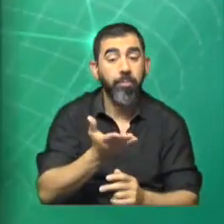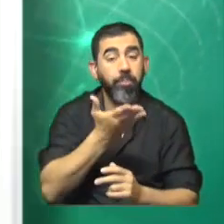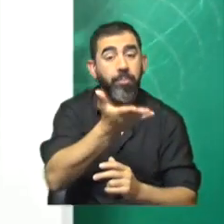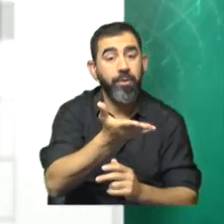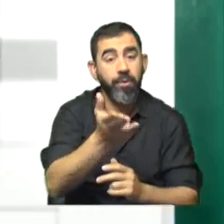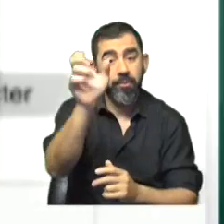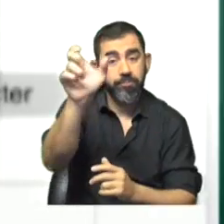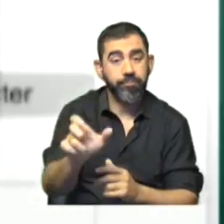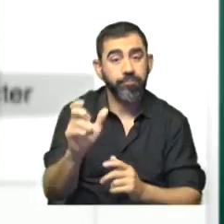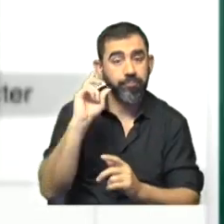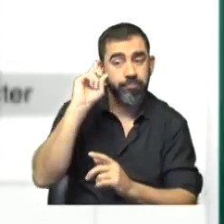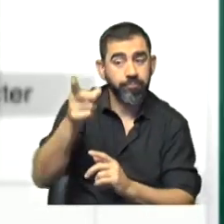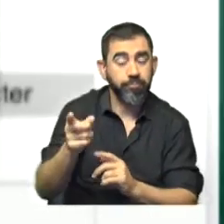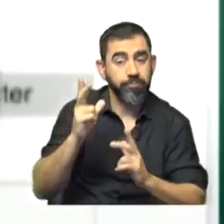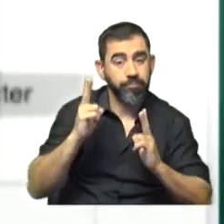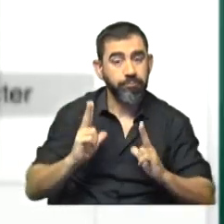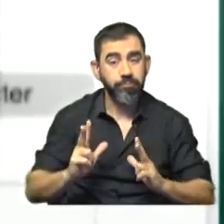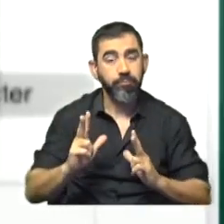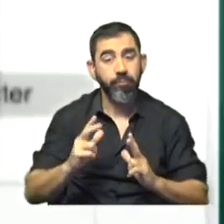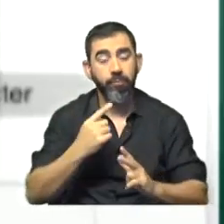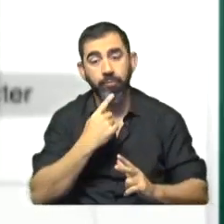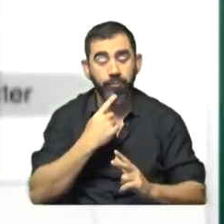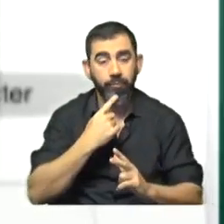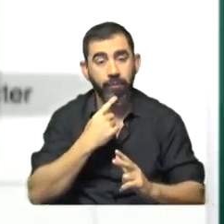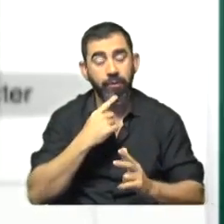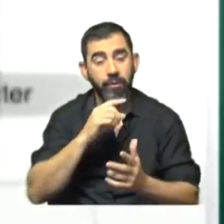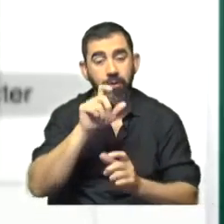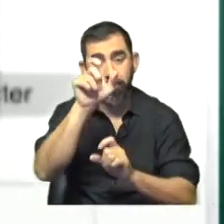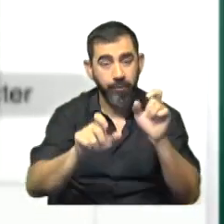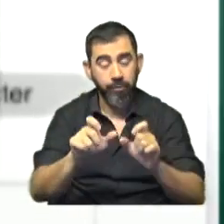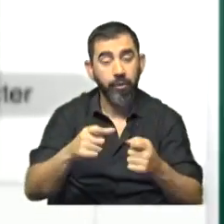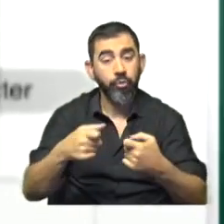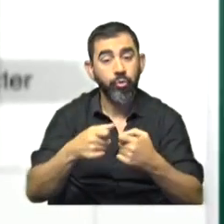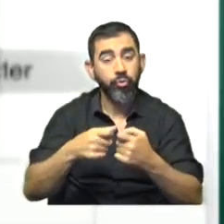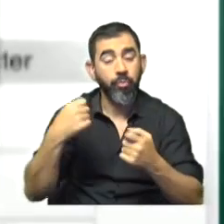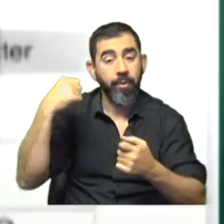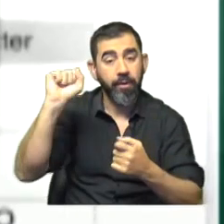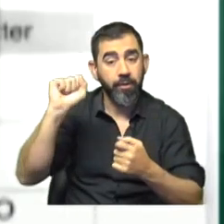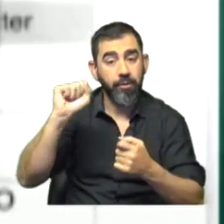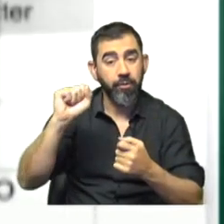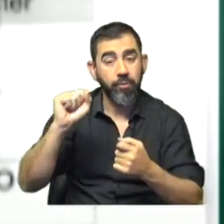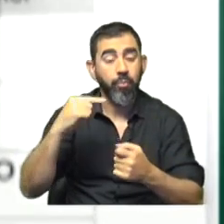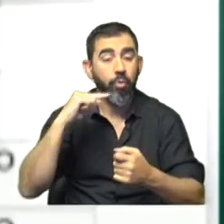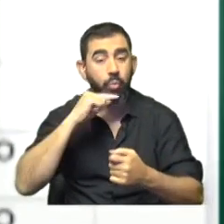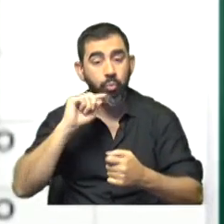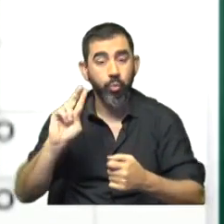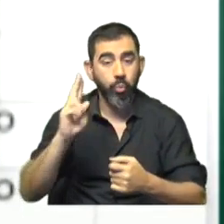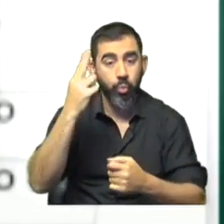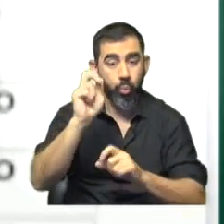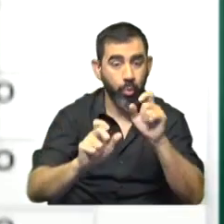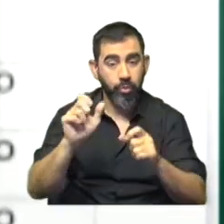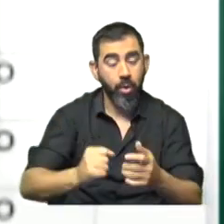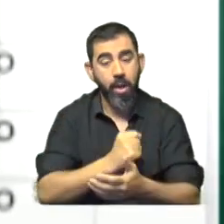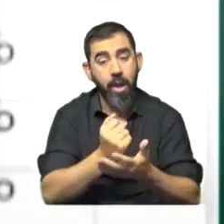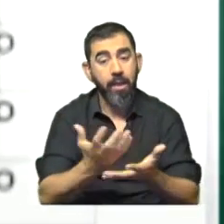Astesiano sea formalizado por los delitos de su posición de Estado Civil y Asociación para Delinquir, integrada por rusos y uruguayos. Hasta el